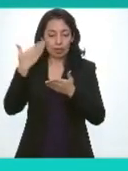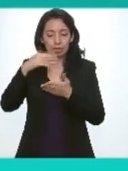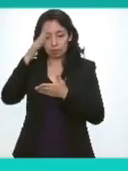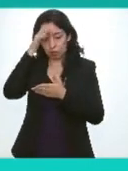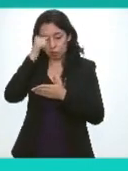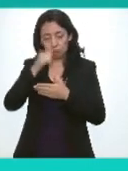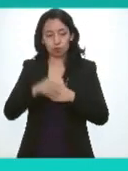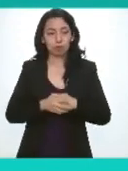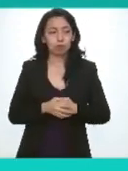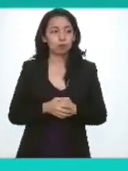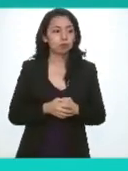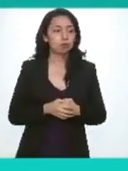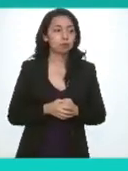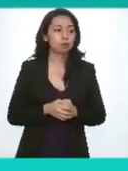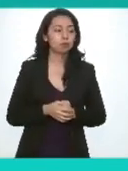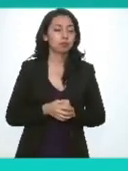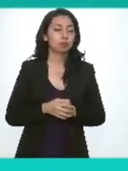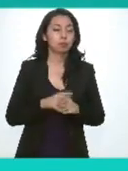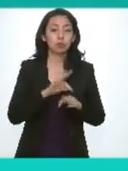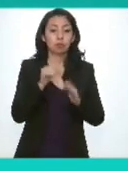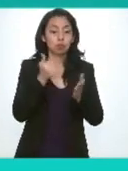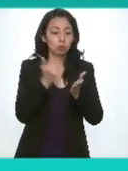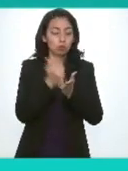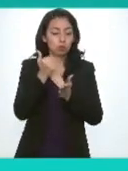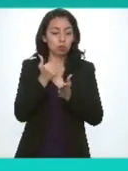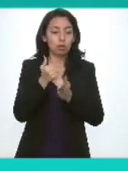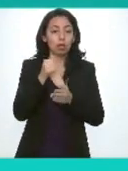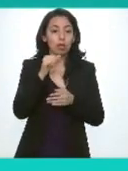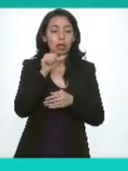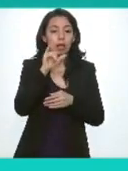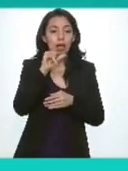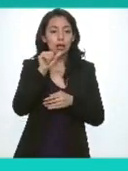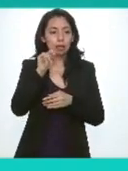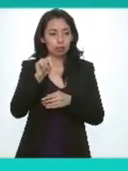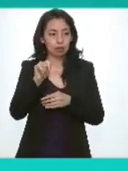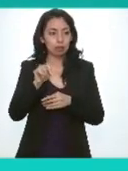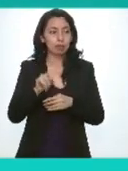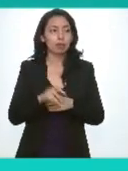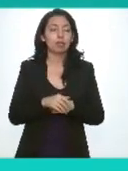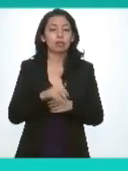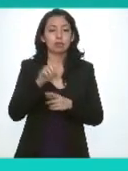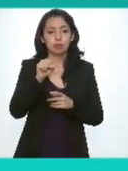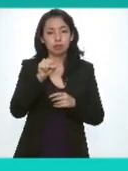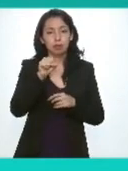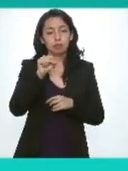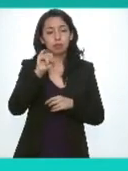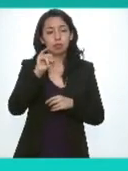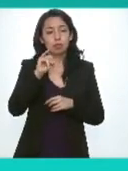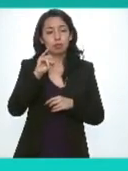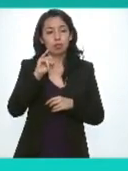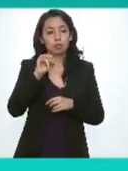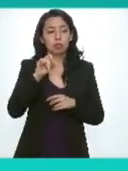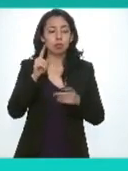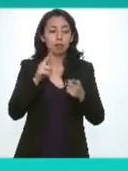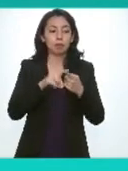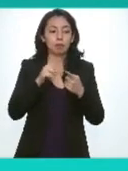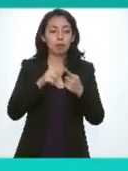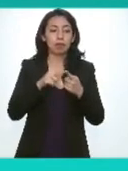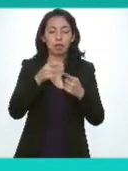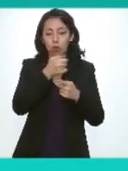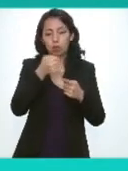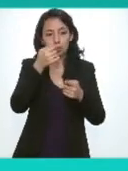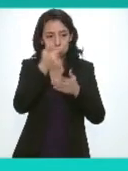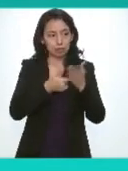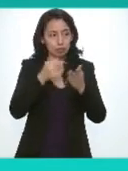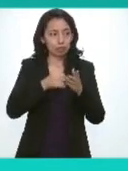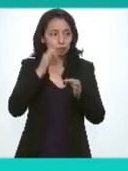aprobados para la presente sesión todos con la sigla con AIP sistema nacional primero fue la aprobación del orden del